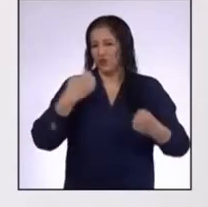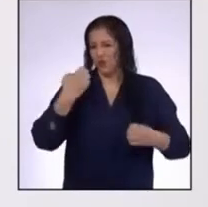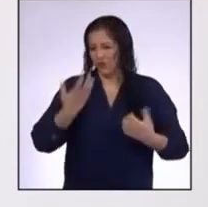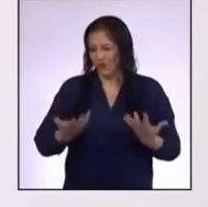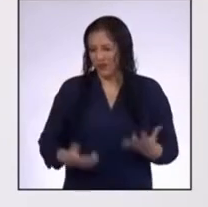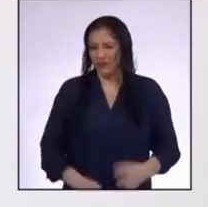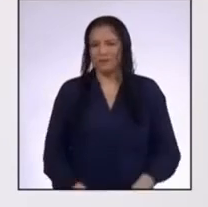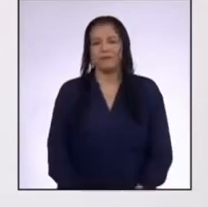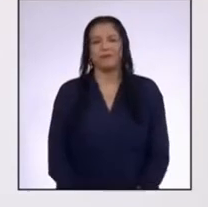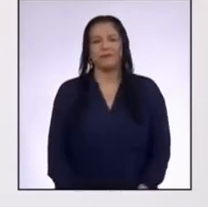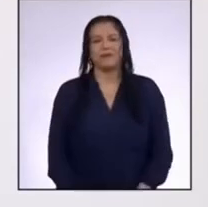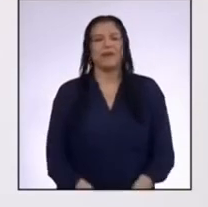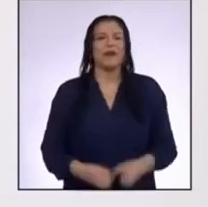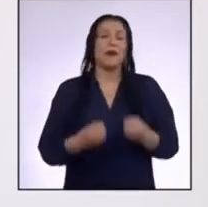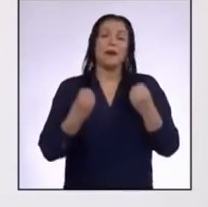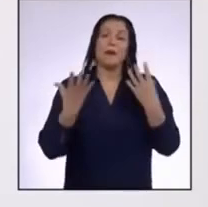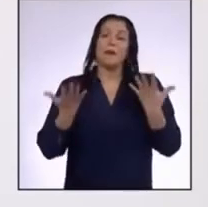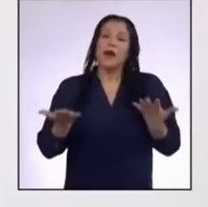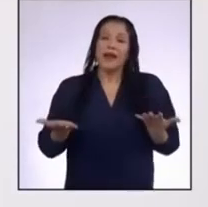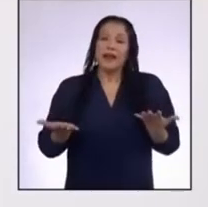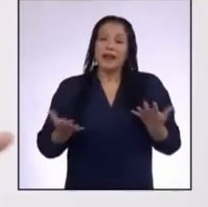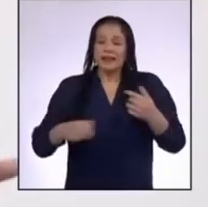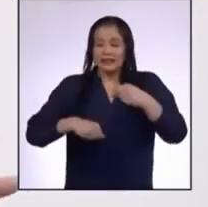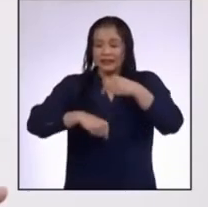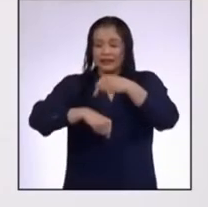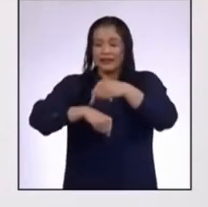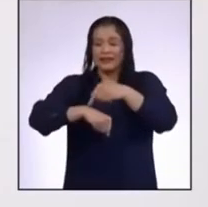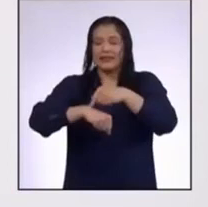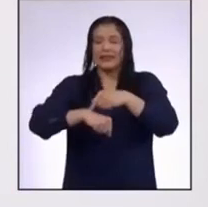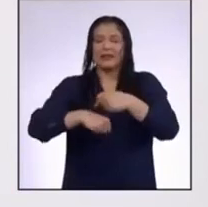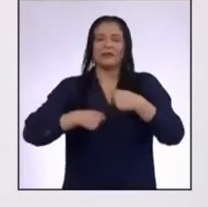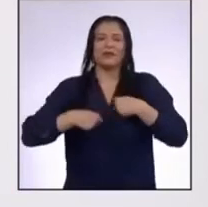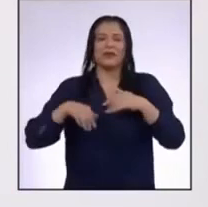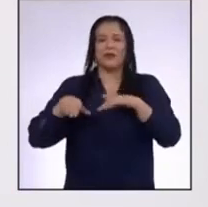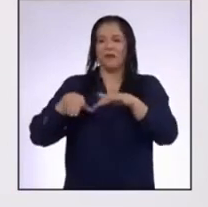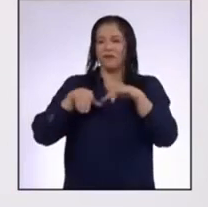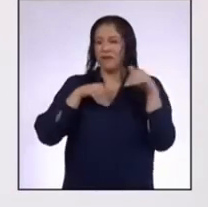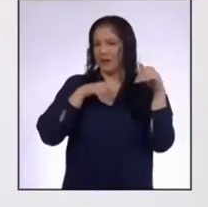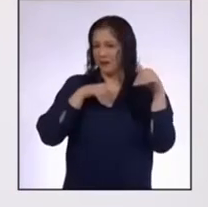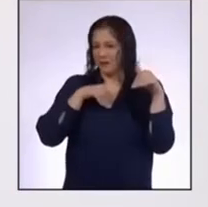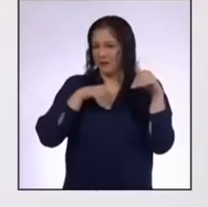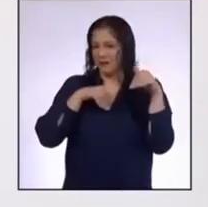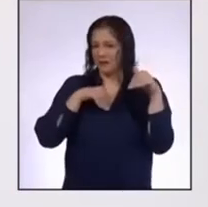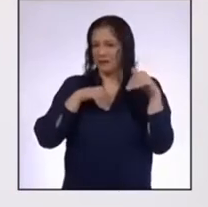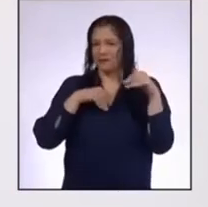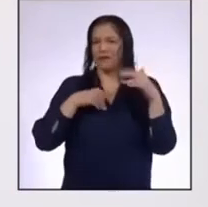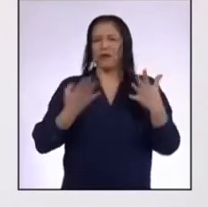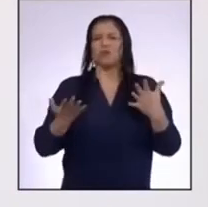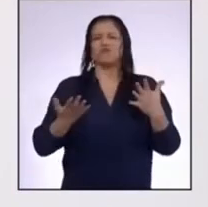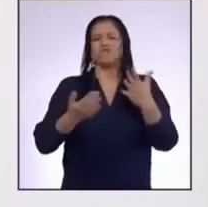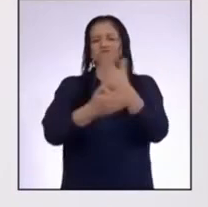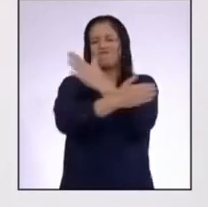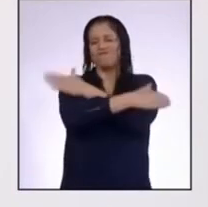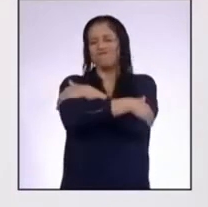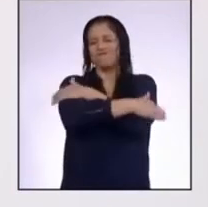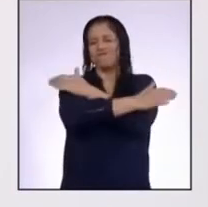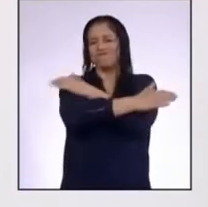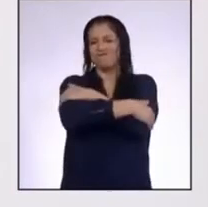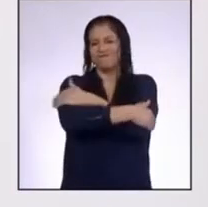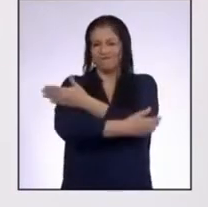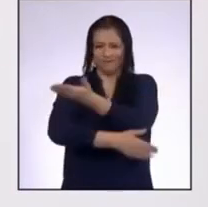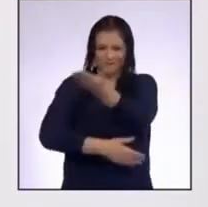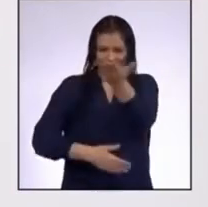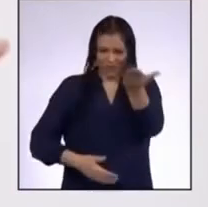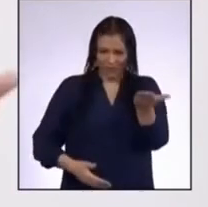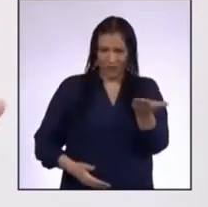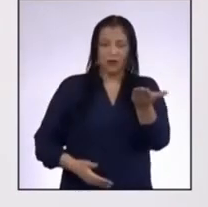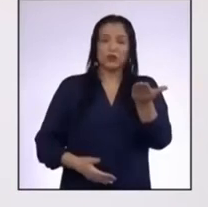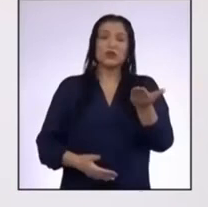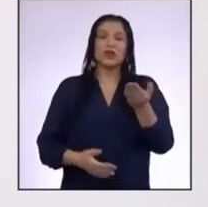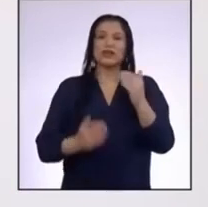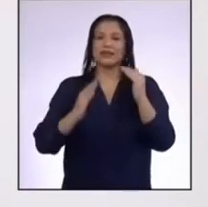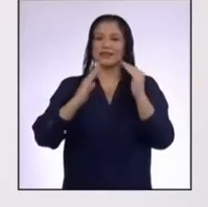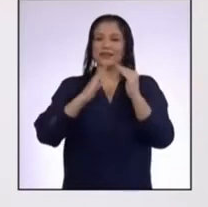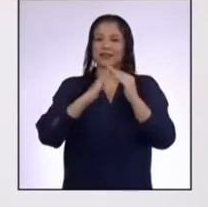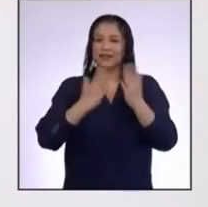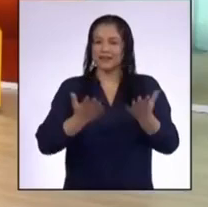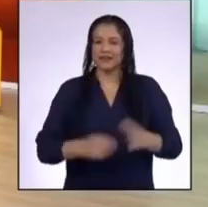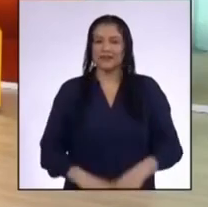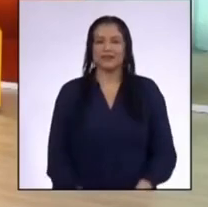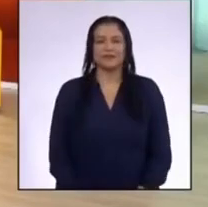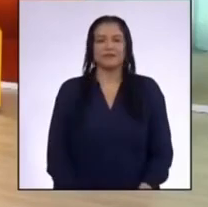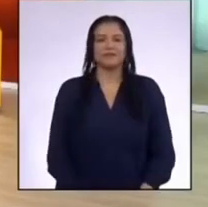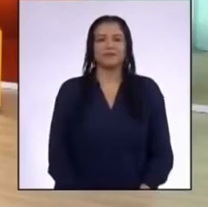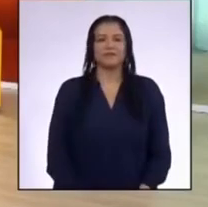Bueno, llegó la hora de retirarme Un gran abrazo a todas y todos en sus